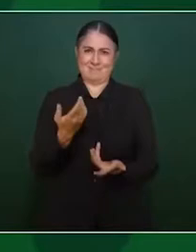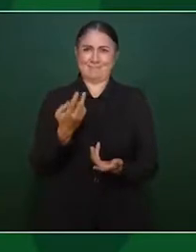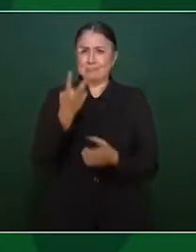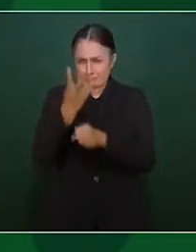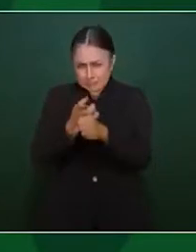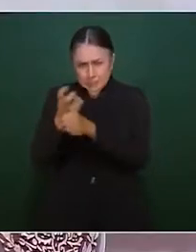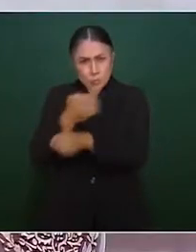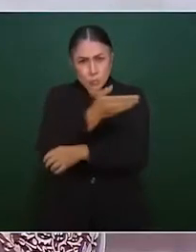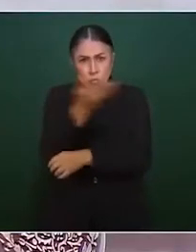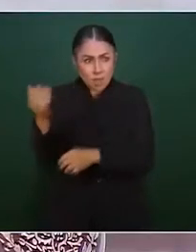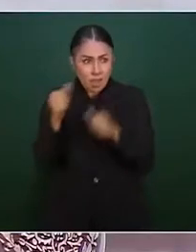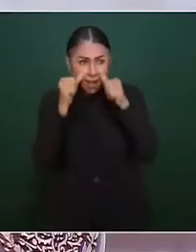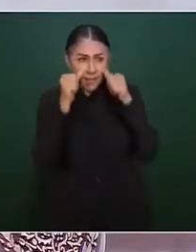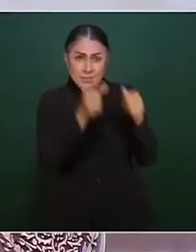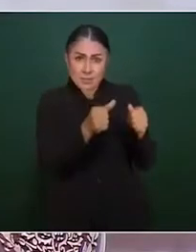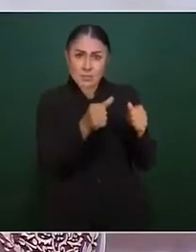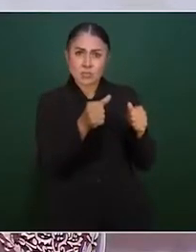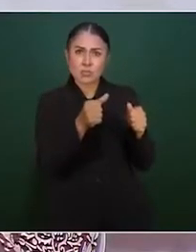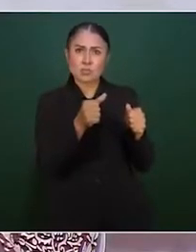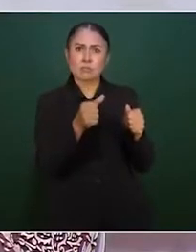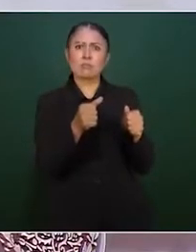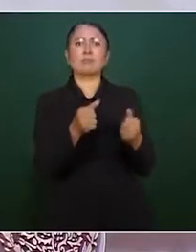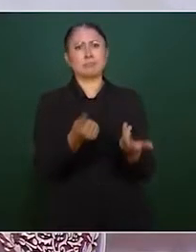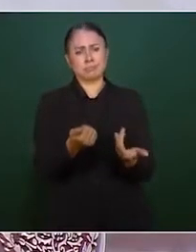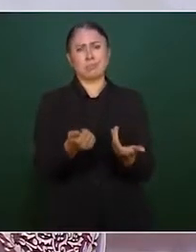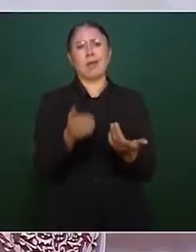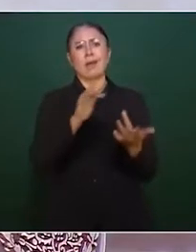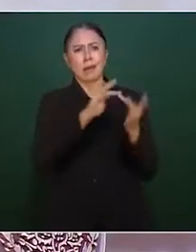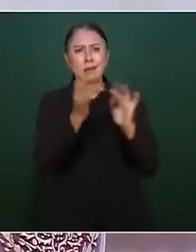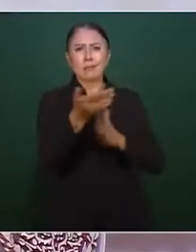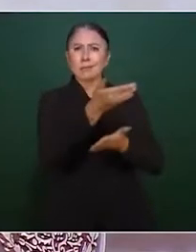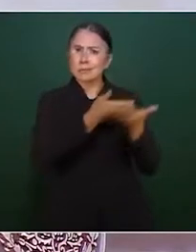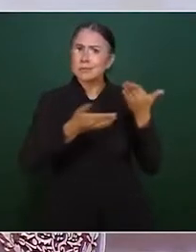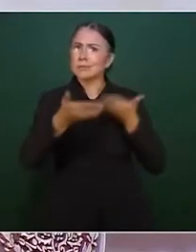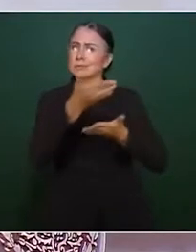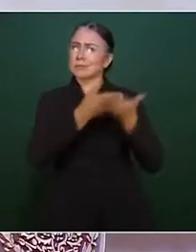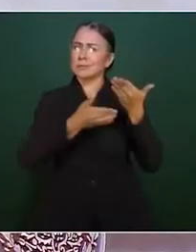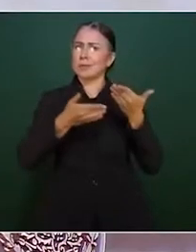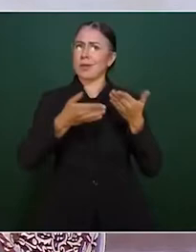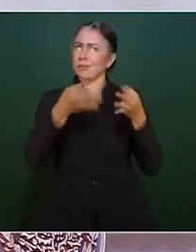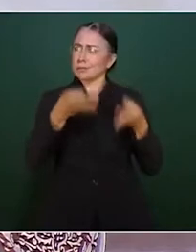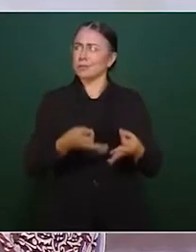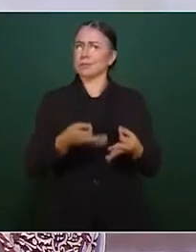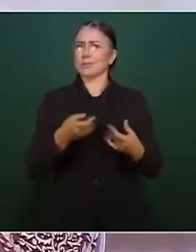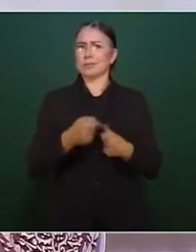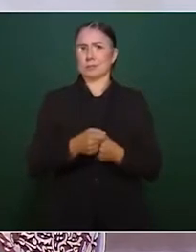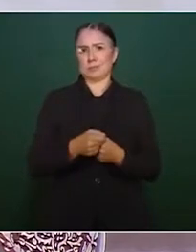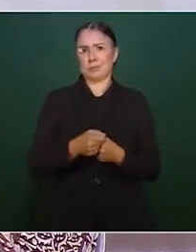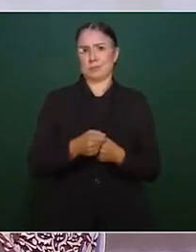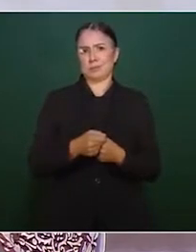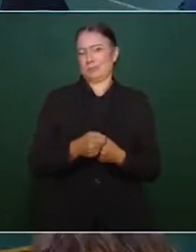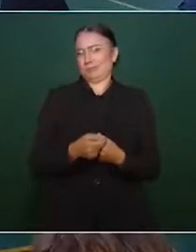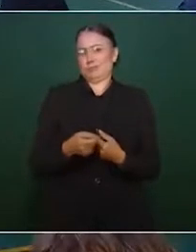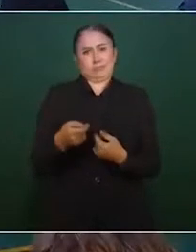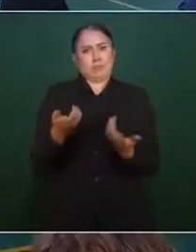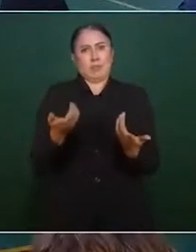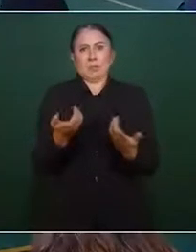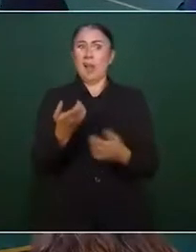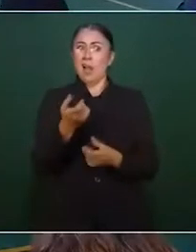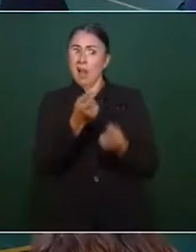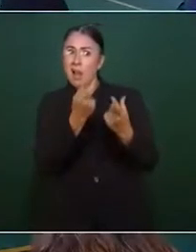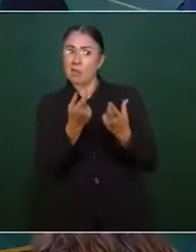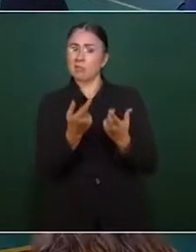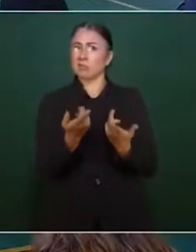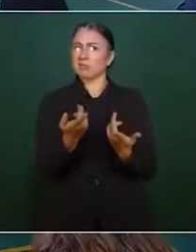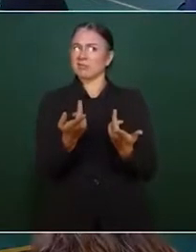información que se difunde a través de redes sociales que suplantan las identidades de las dependencias para engañar.